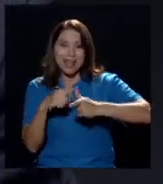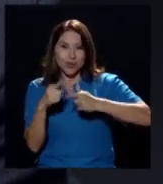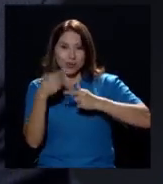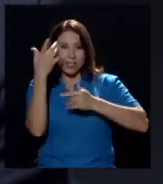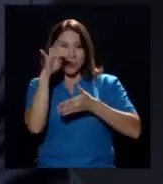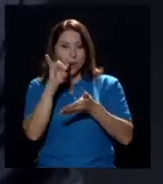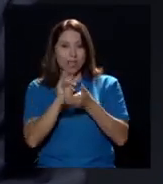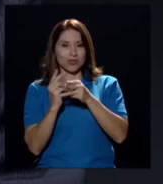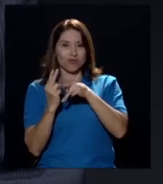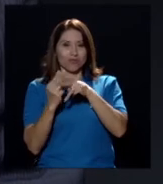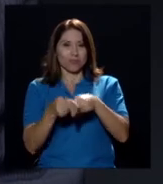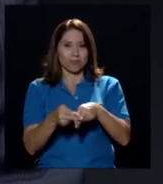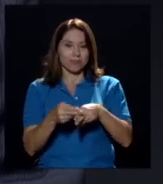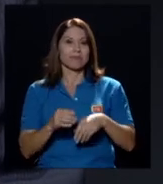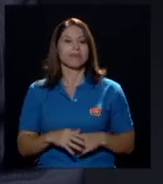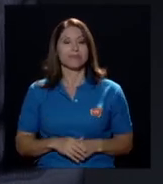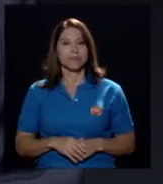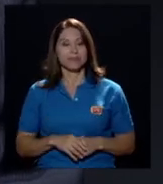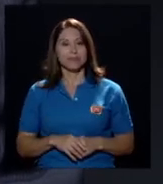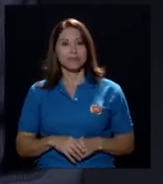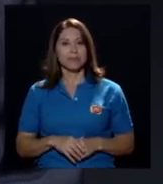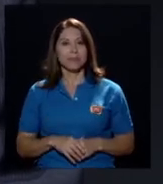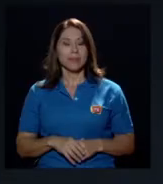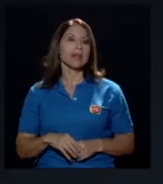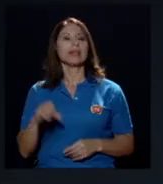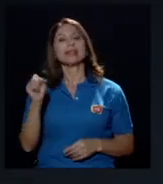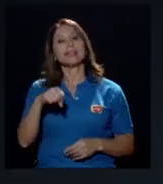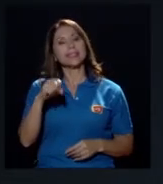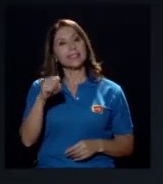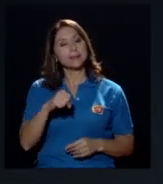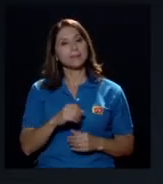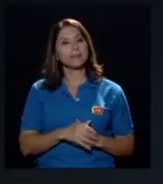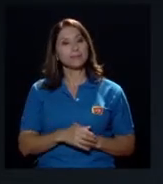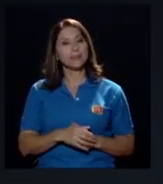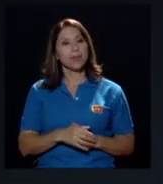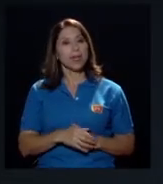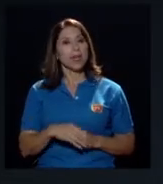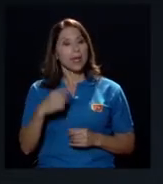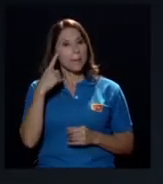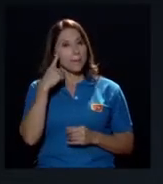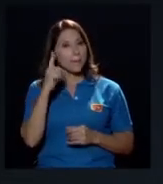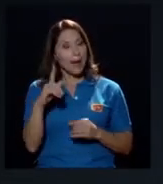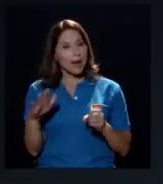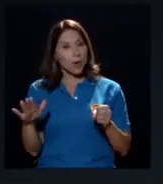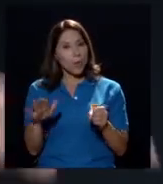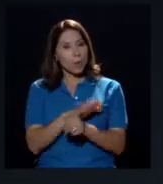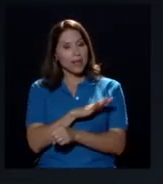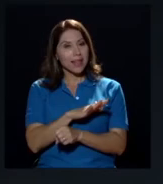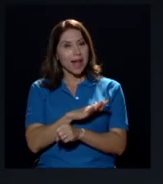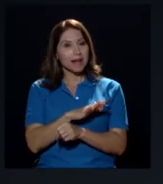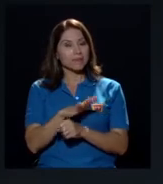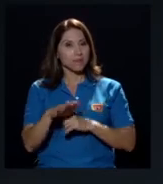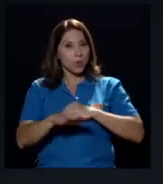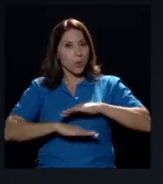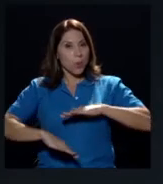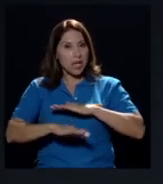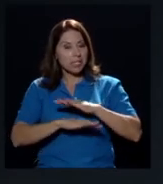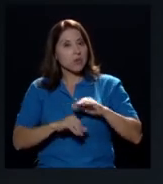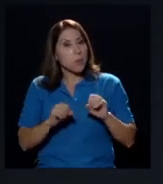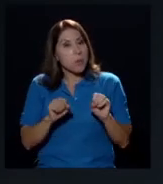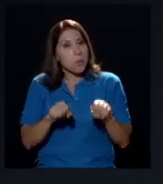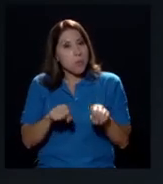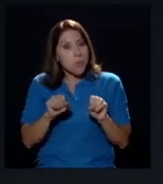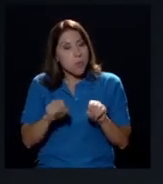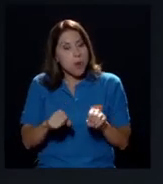cual mencioné antes. Sí, y para completar el entorno básico, puede haber algún partido